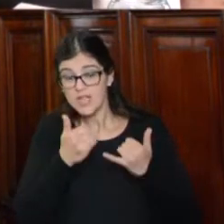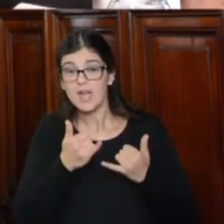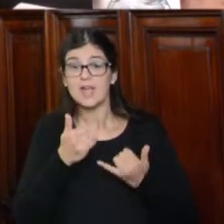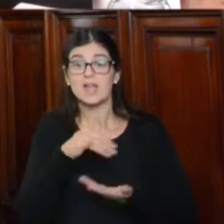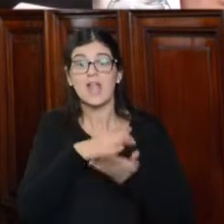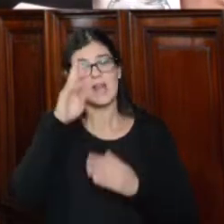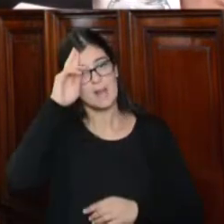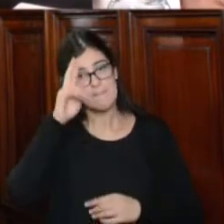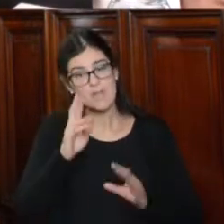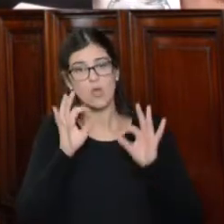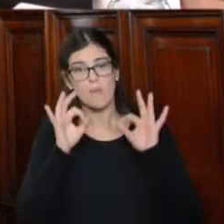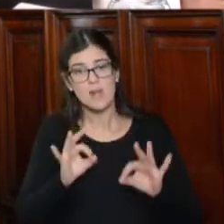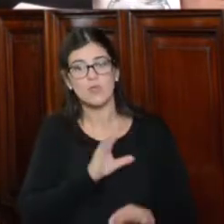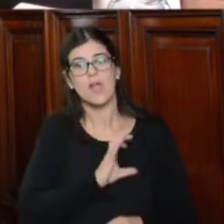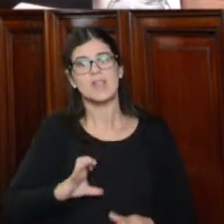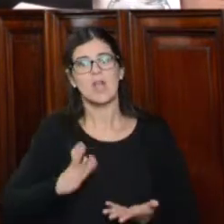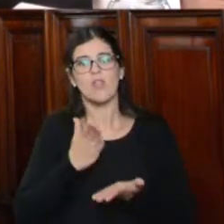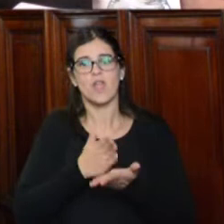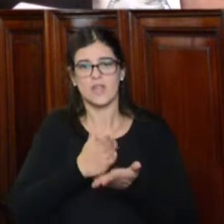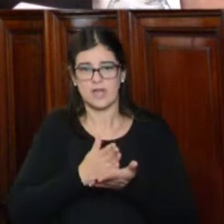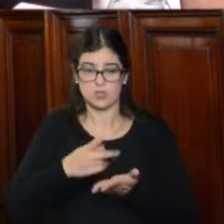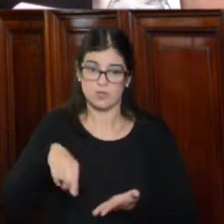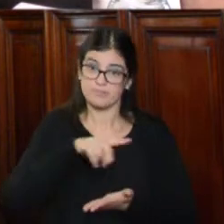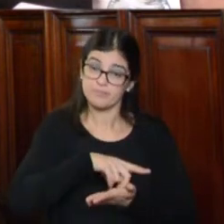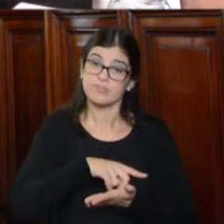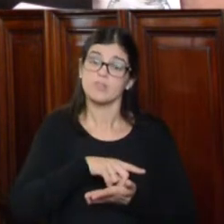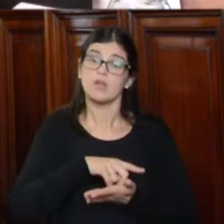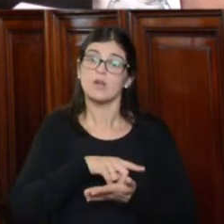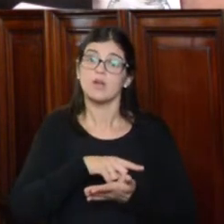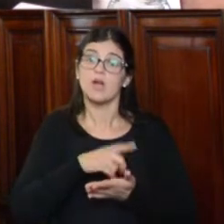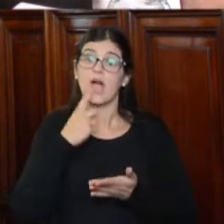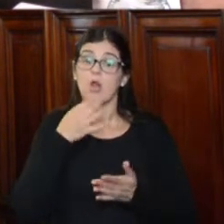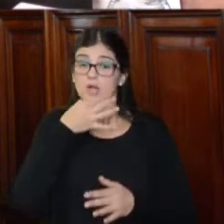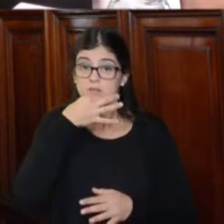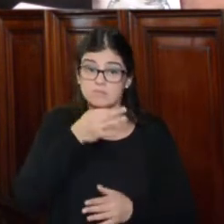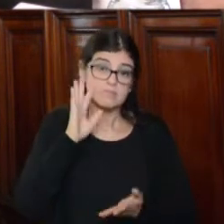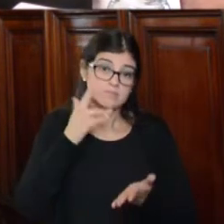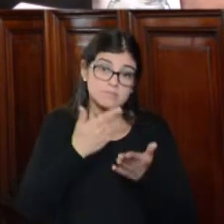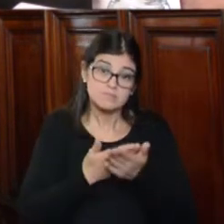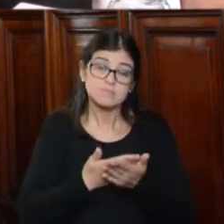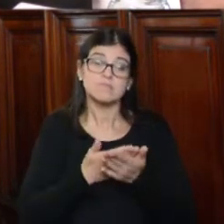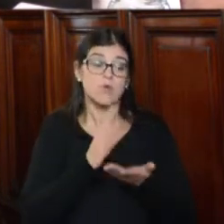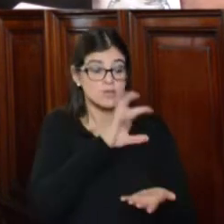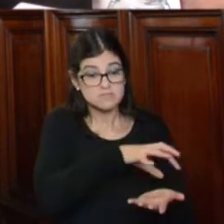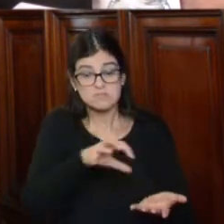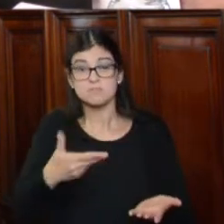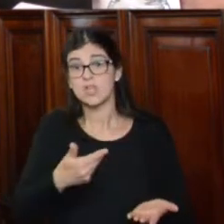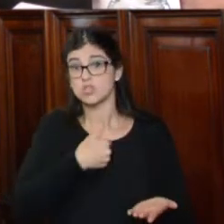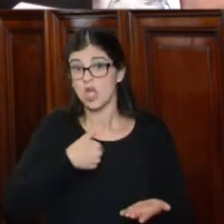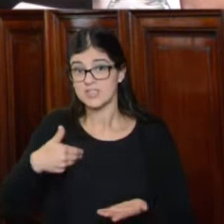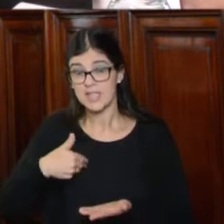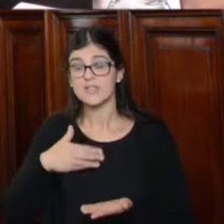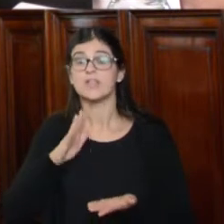marco del respeto pleno al Estado de Derecho. En cuanto a las alegaciones efectuadas por las entidades solicitantes, con